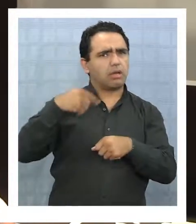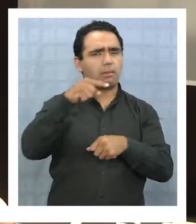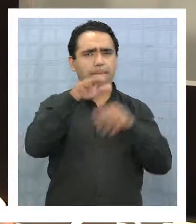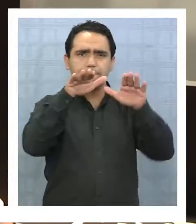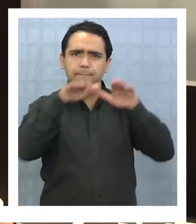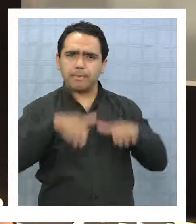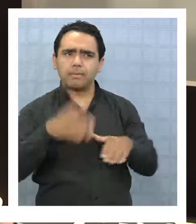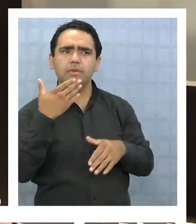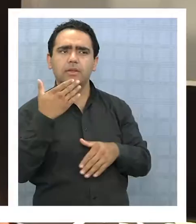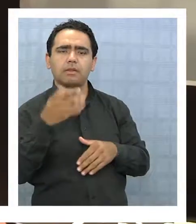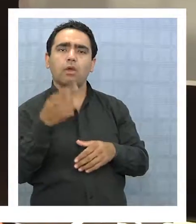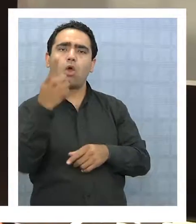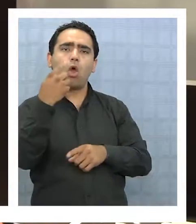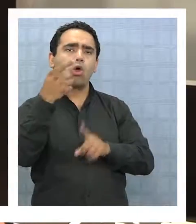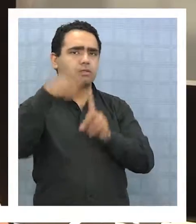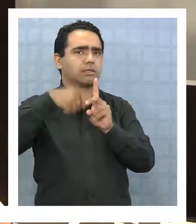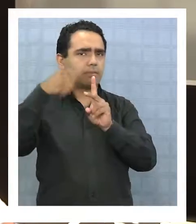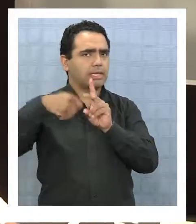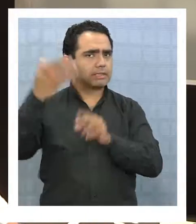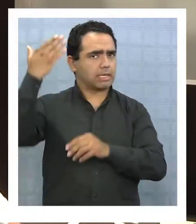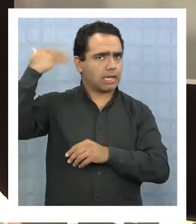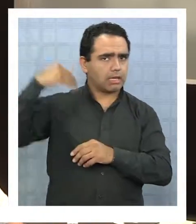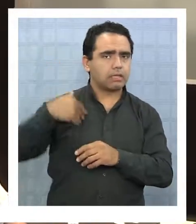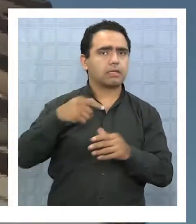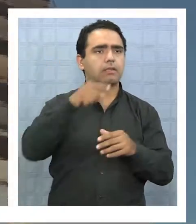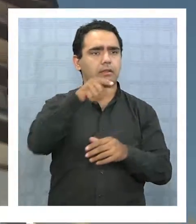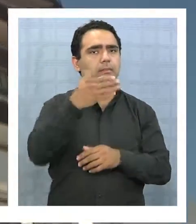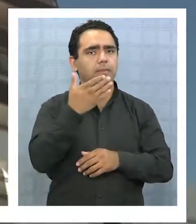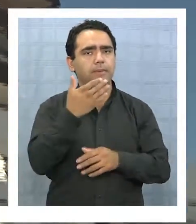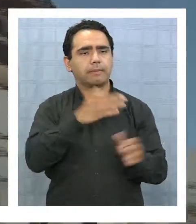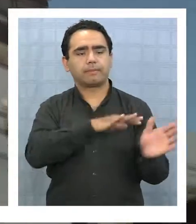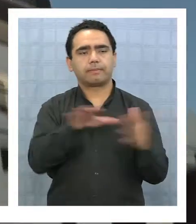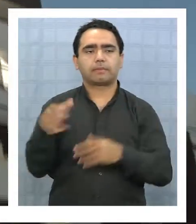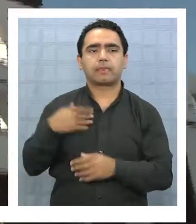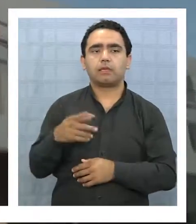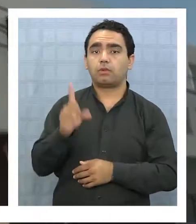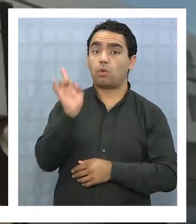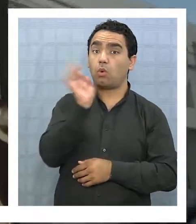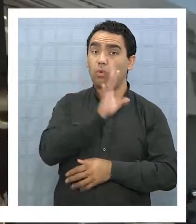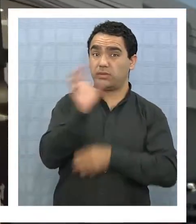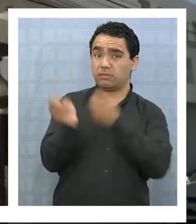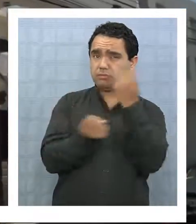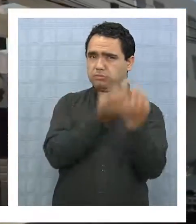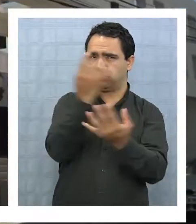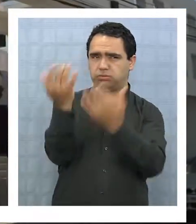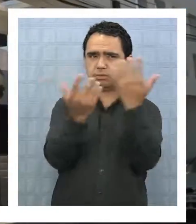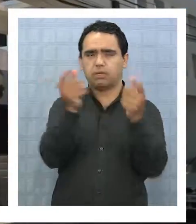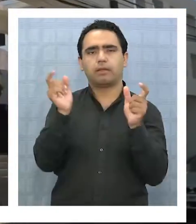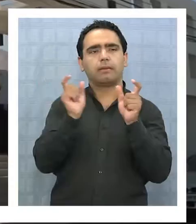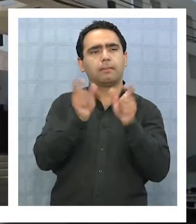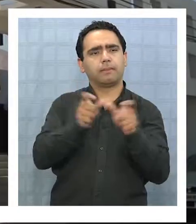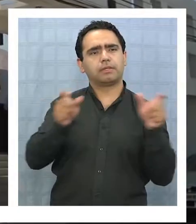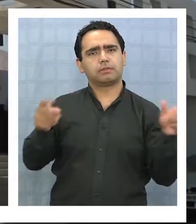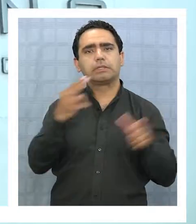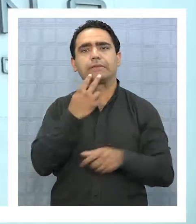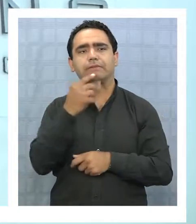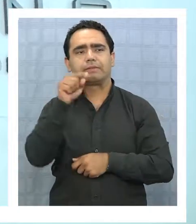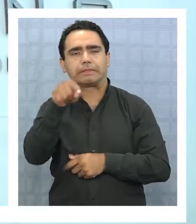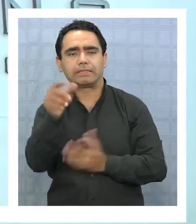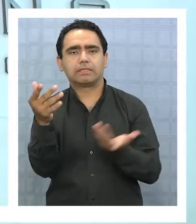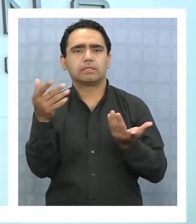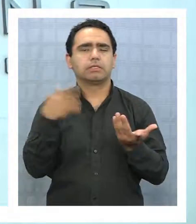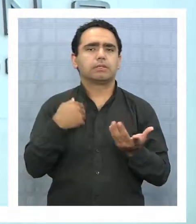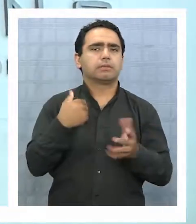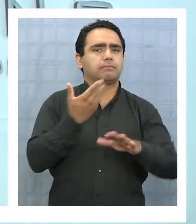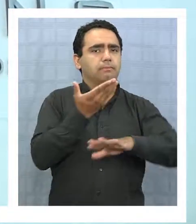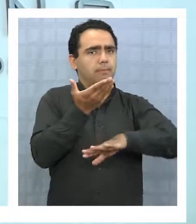¿eh? Hace 11 meses en el décimo piso Luego del último siniestro a los residentes del edificio urbano no les queda más que